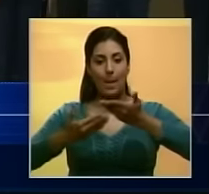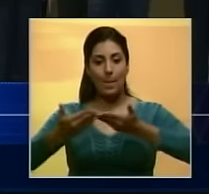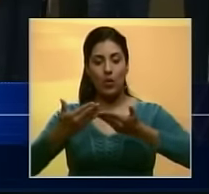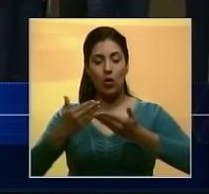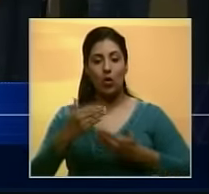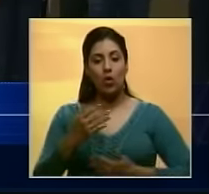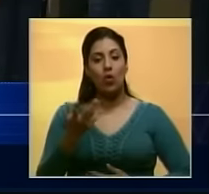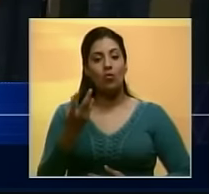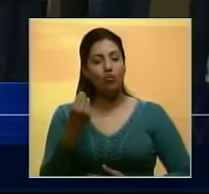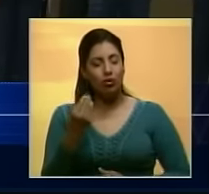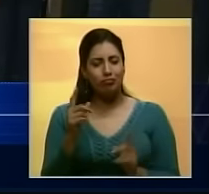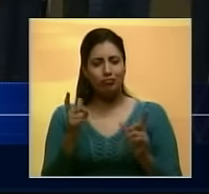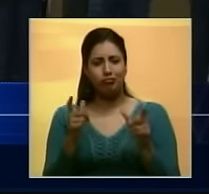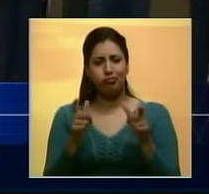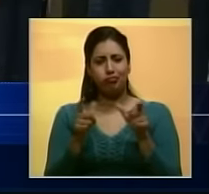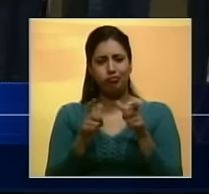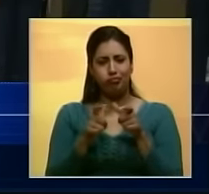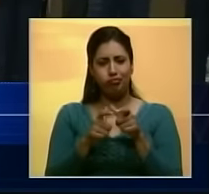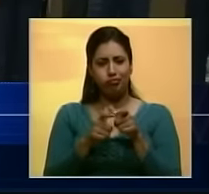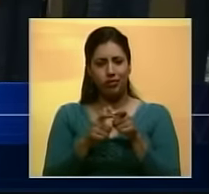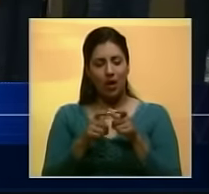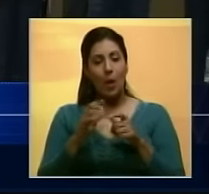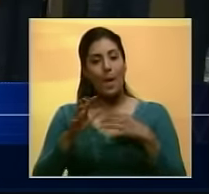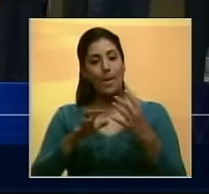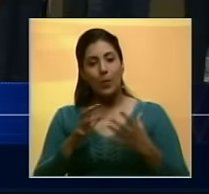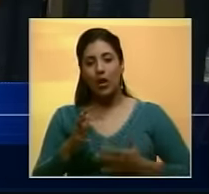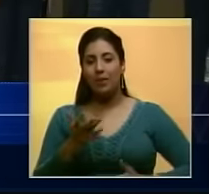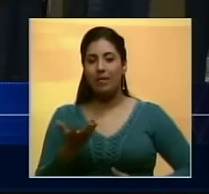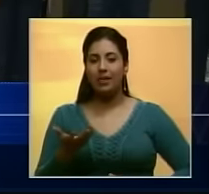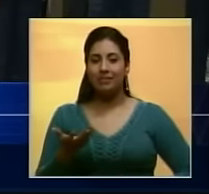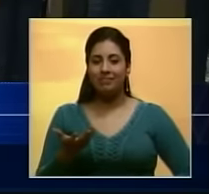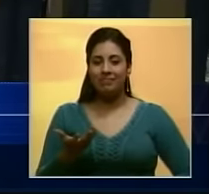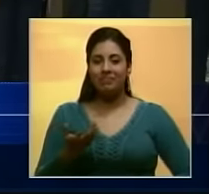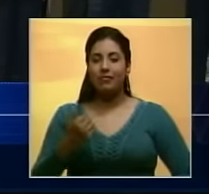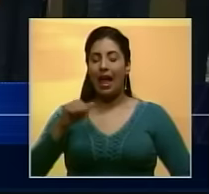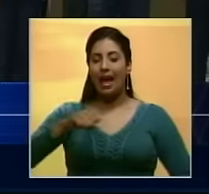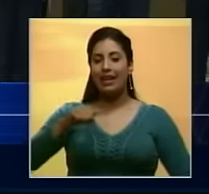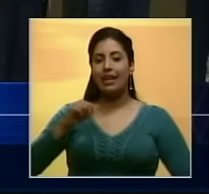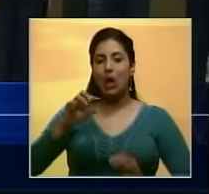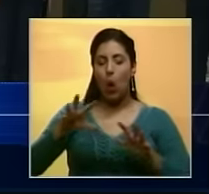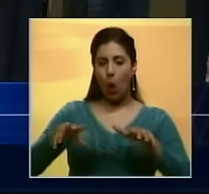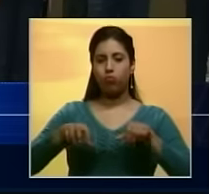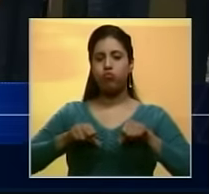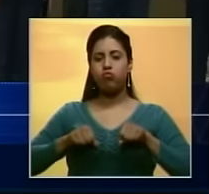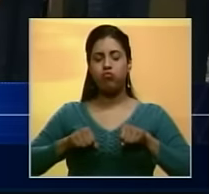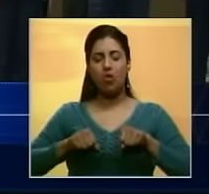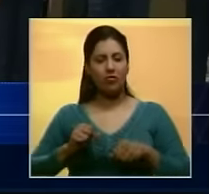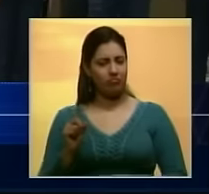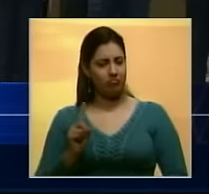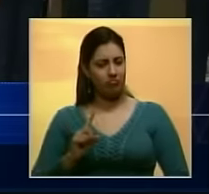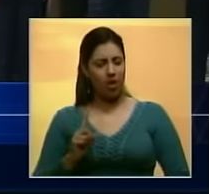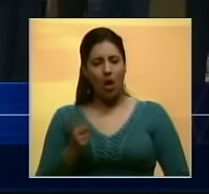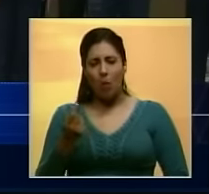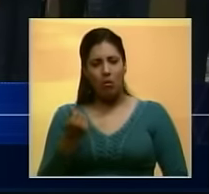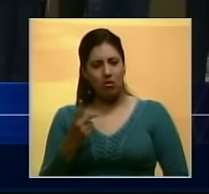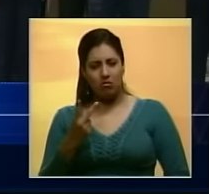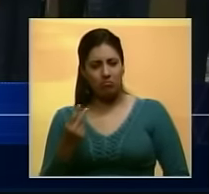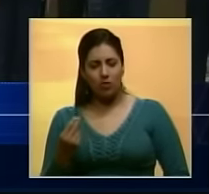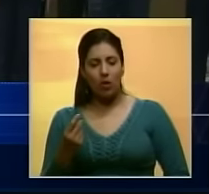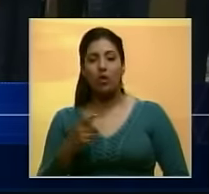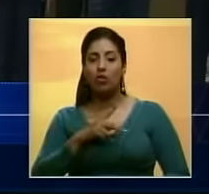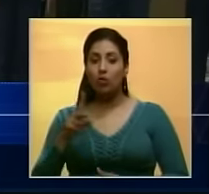es muy reducido, o que el problema no es que aquí se estén acaparando los bolívares.